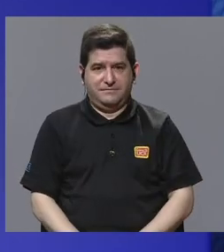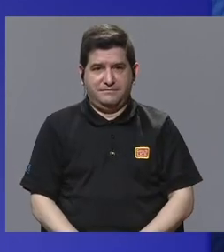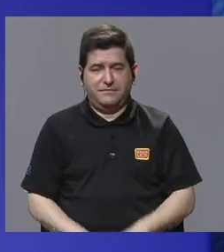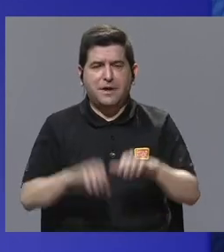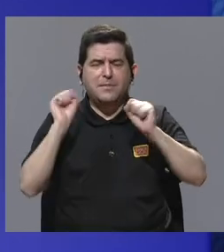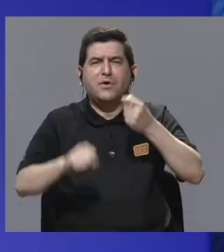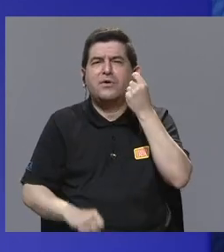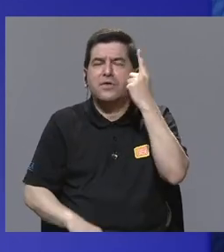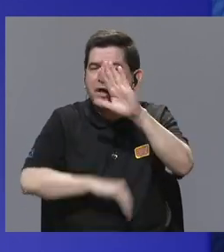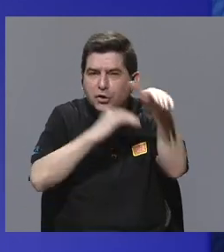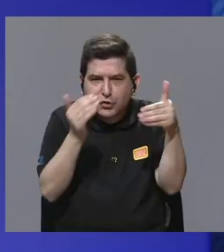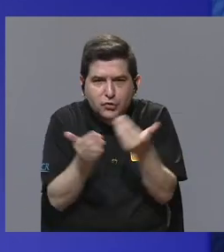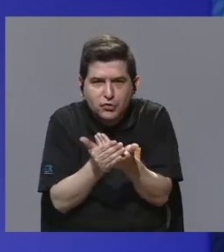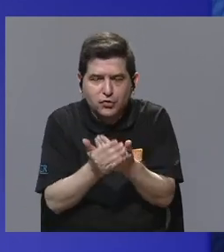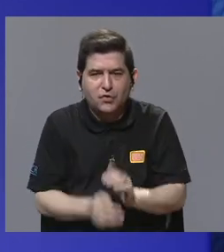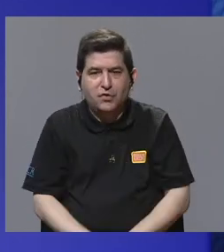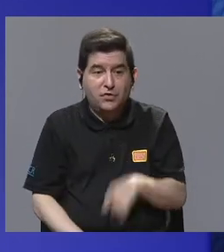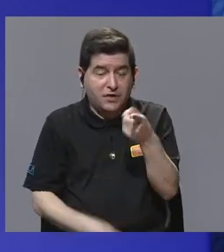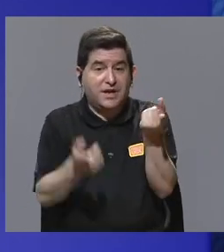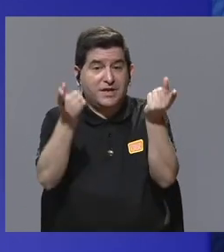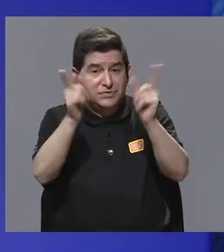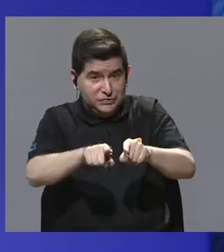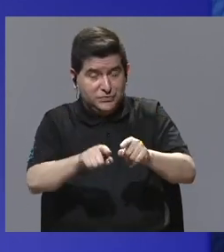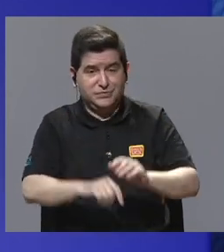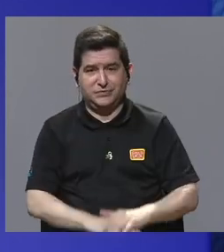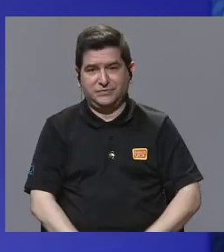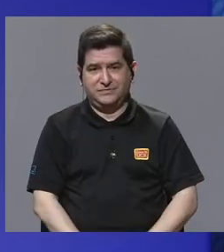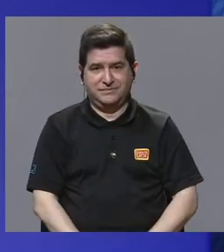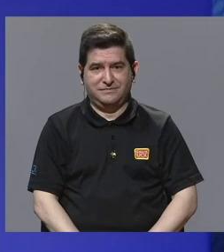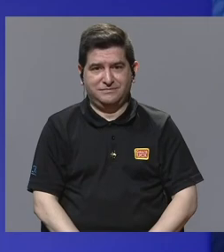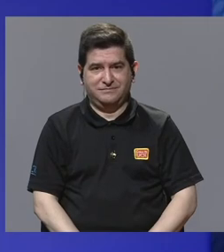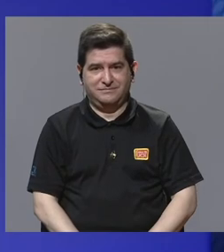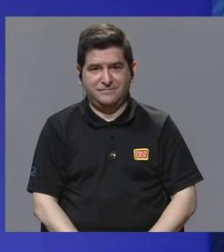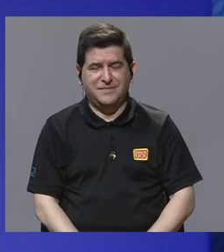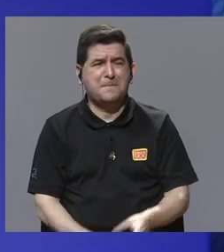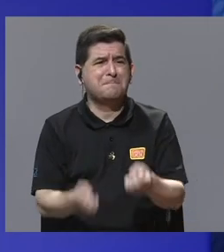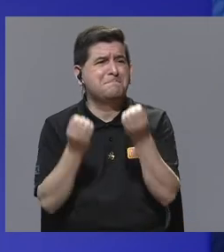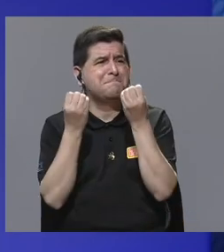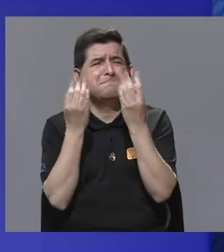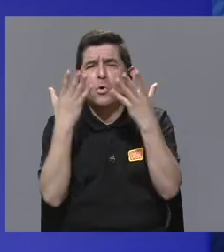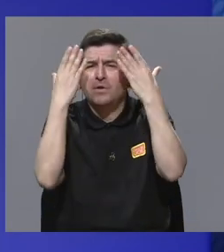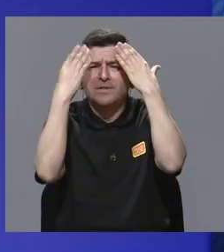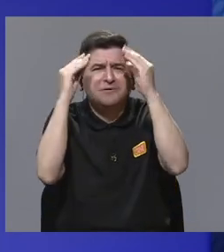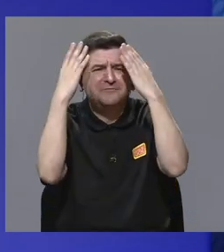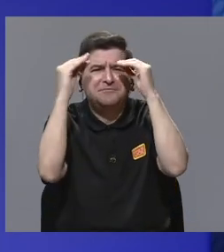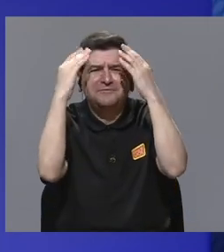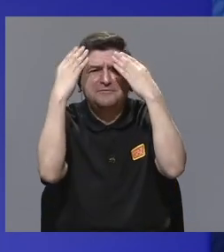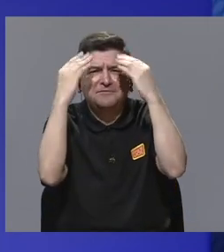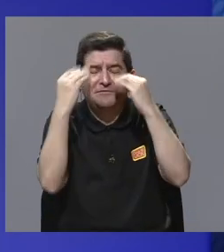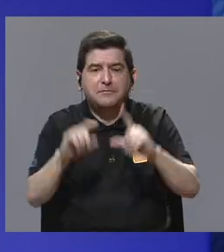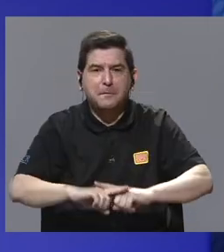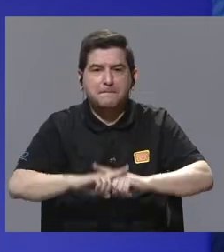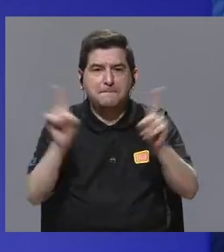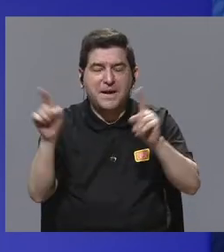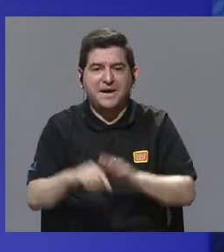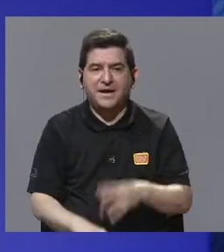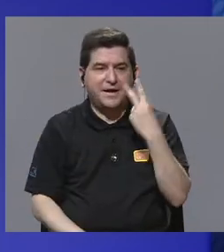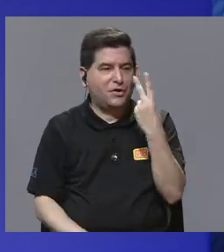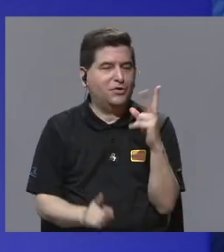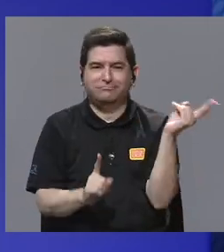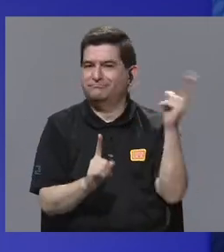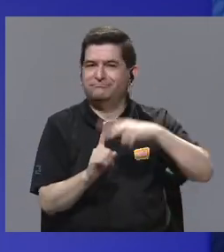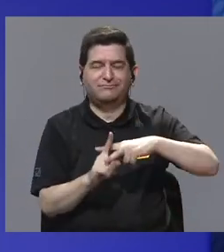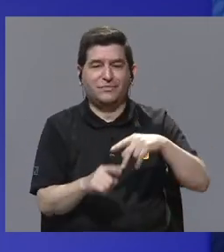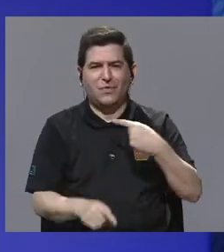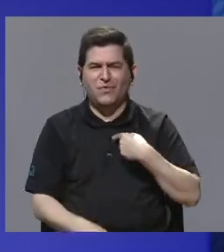Para poder entender todo esto, que eso es lo que pasa muchas veces, que es mucha información, pero no se ve